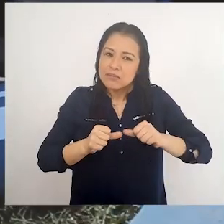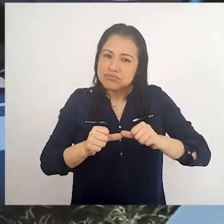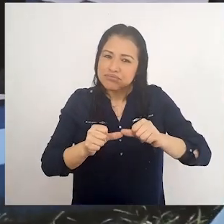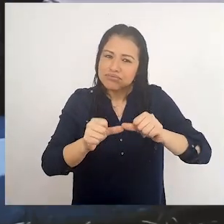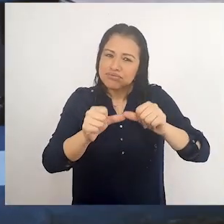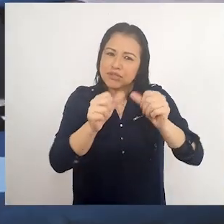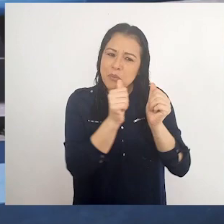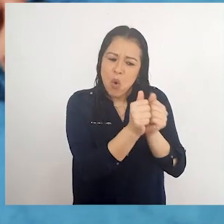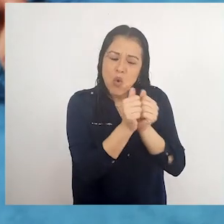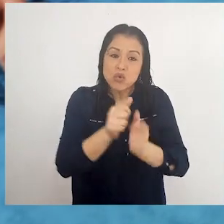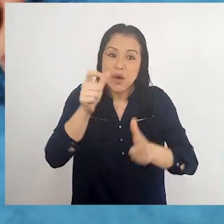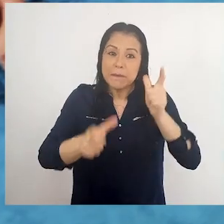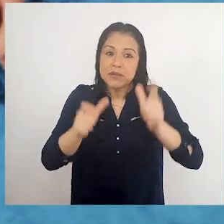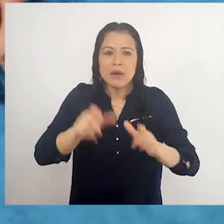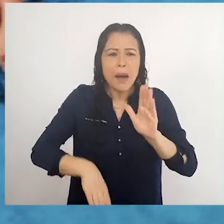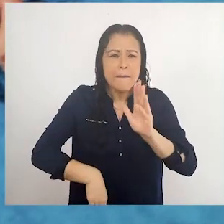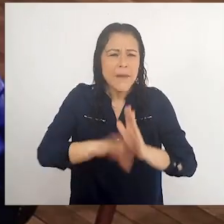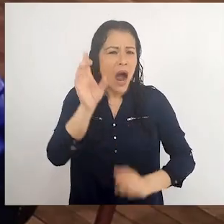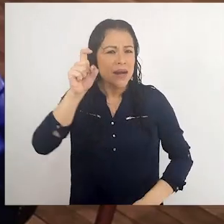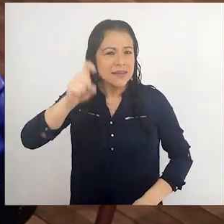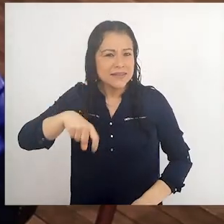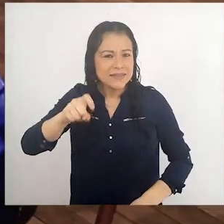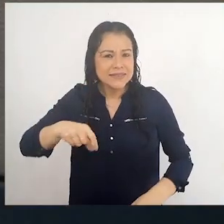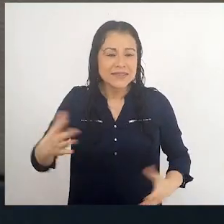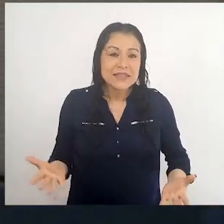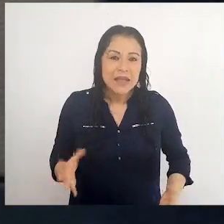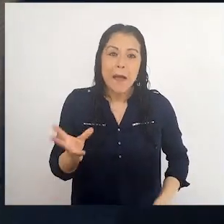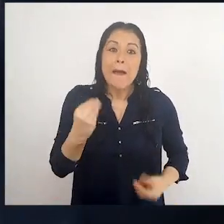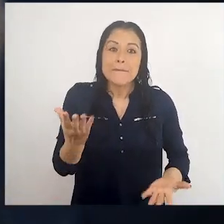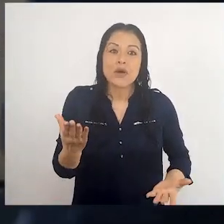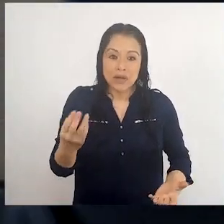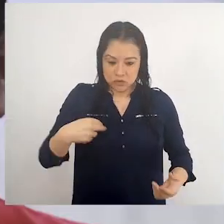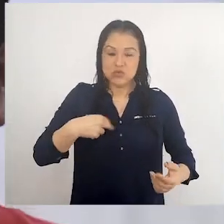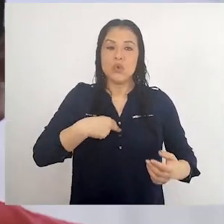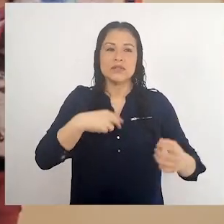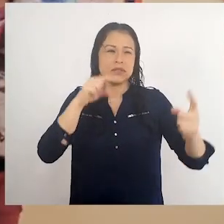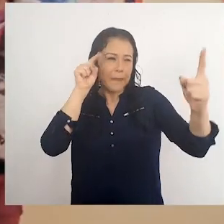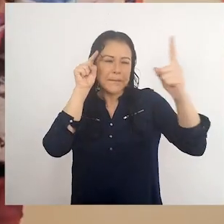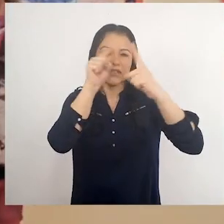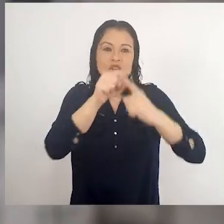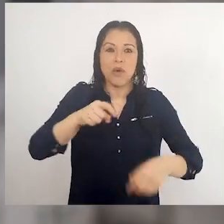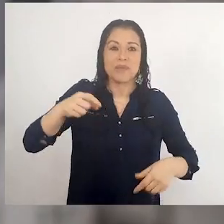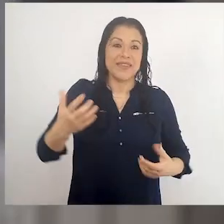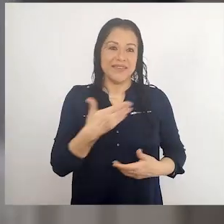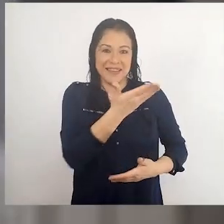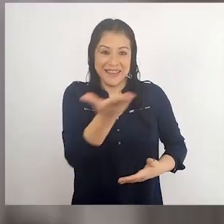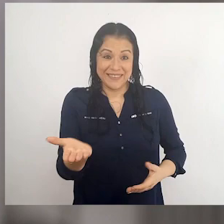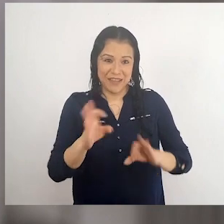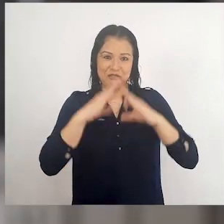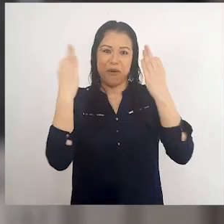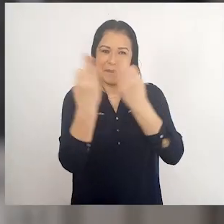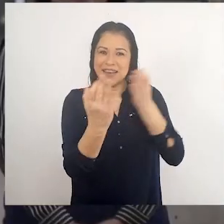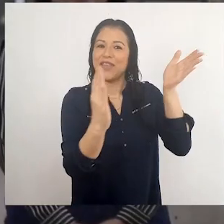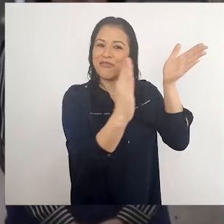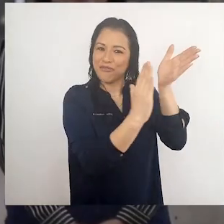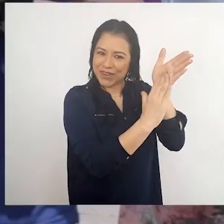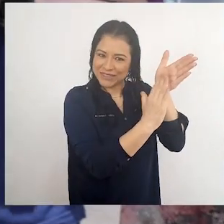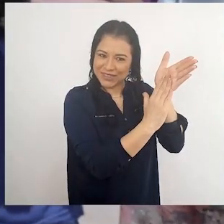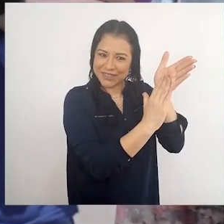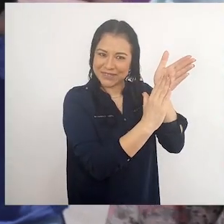Seguiremos al lado de quienes más nos necesitan. Porque esa es la misión de esta familia defensorial.